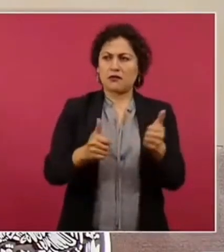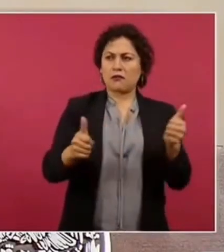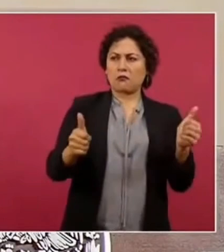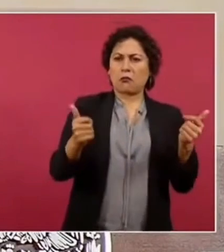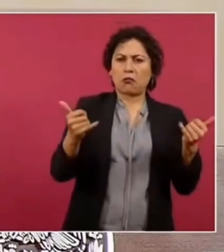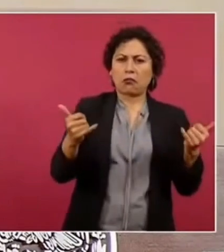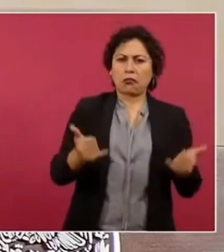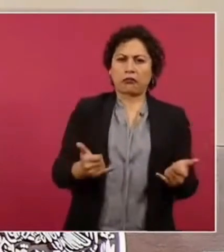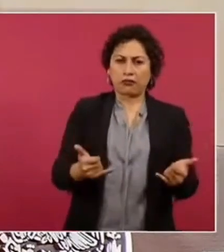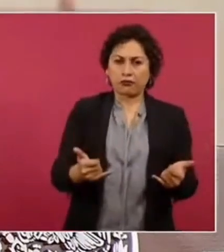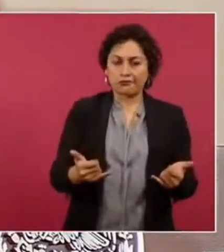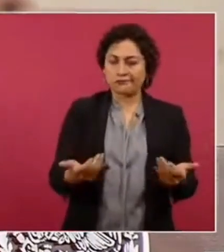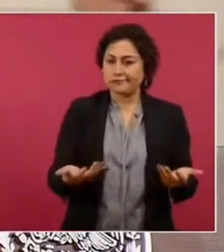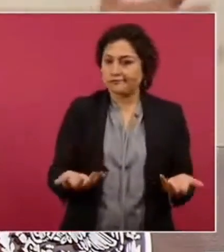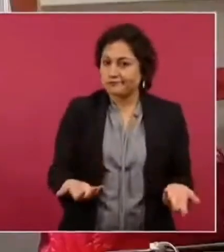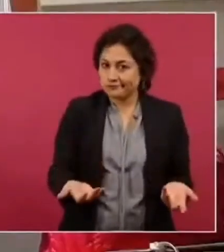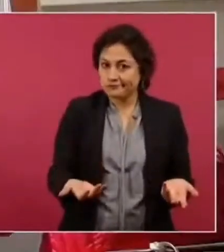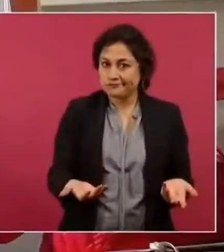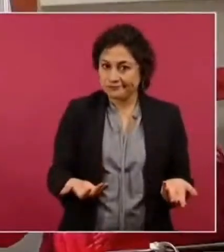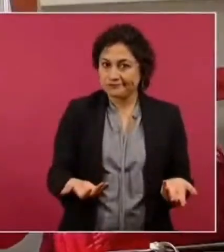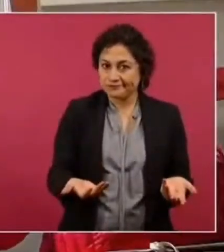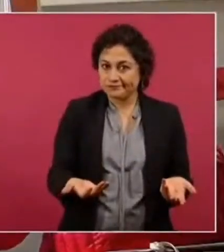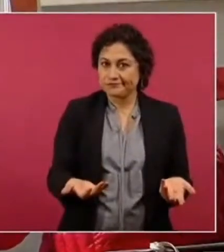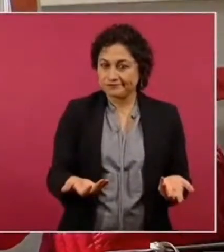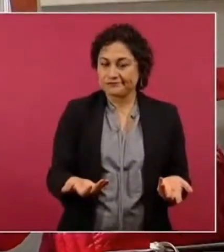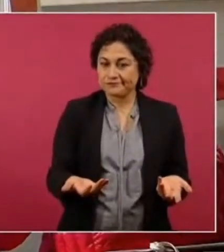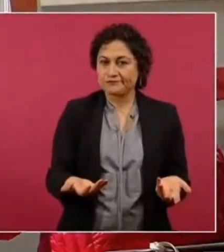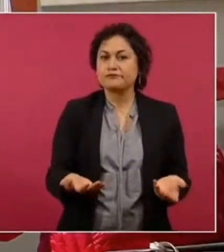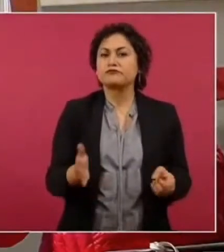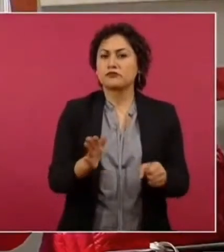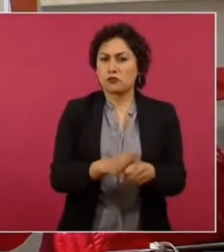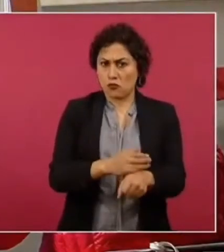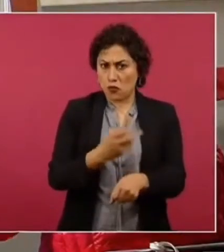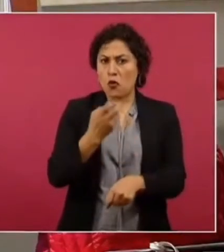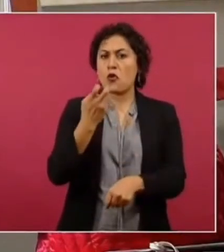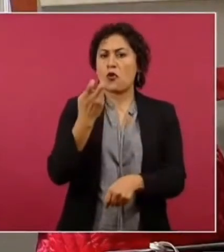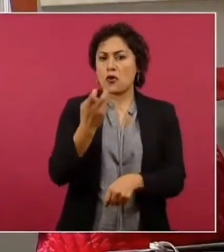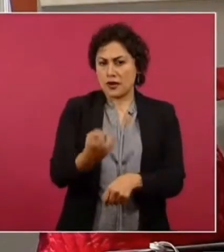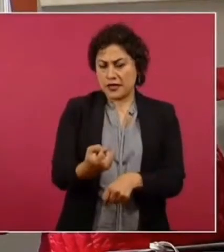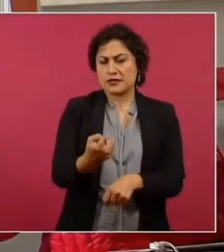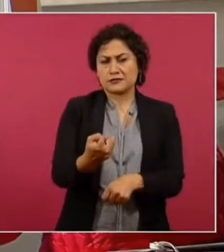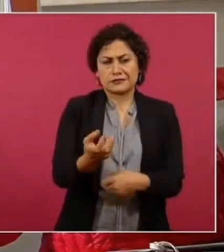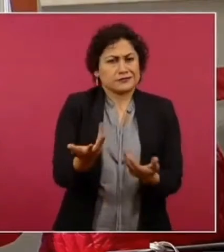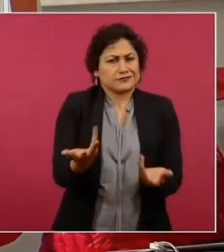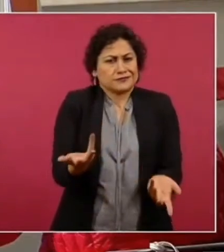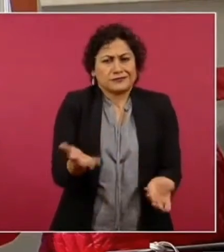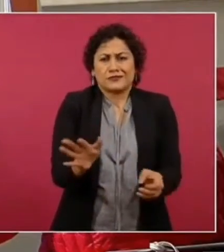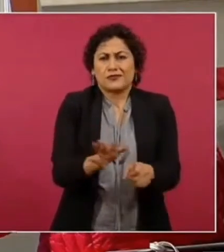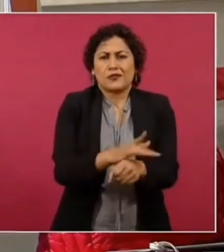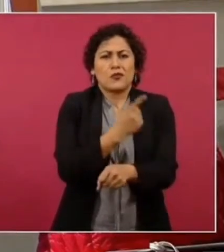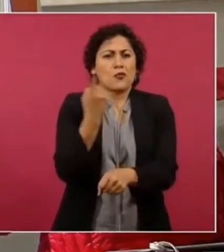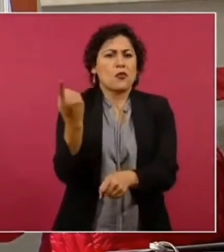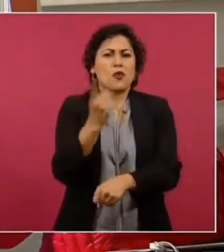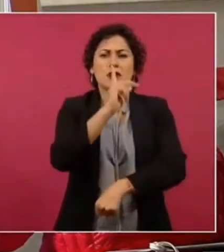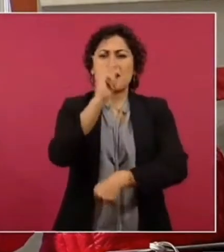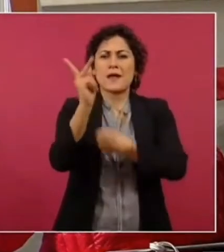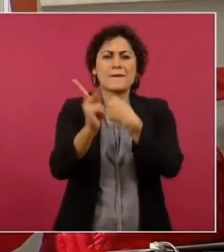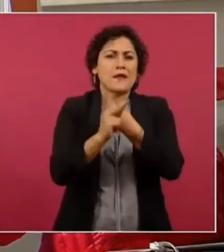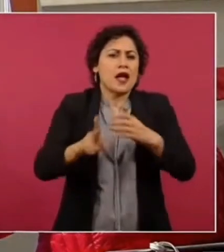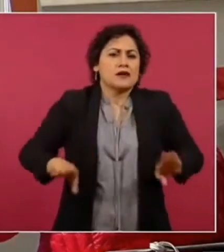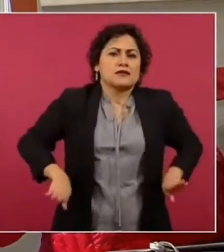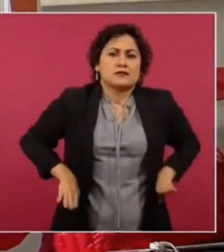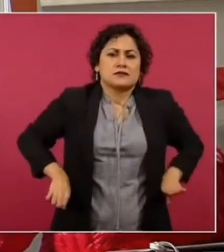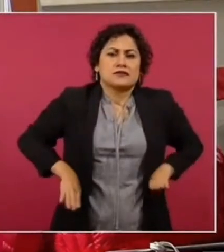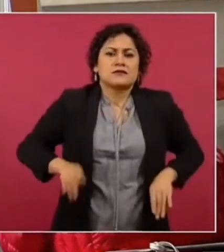entonces hay un nivel de autonomía como en las democracias que